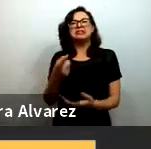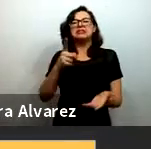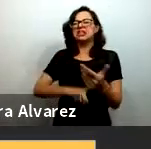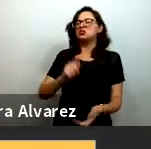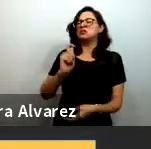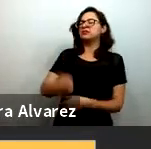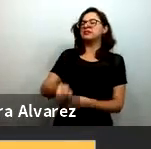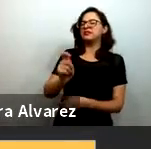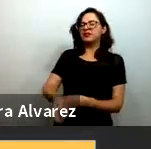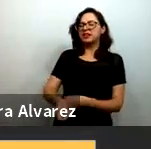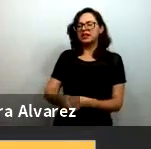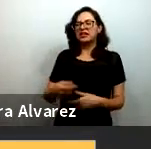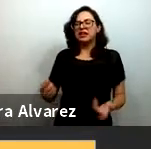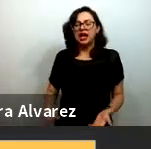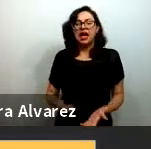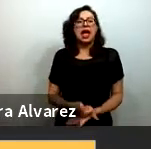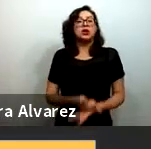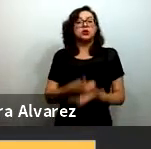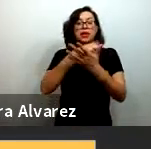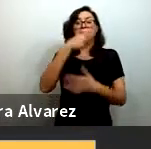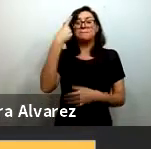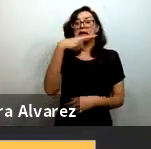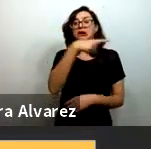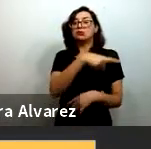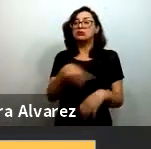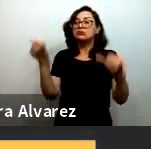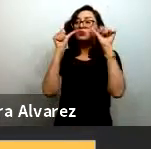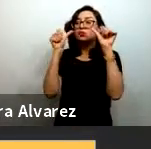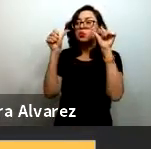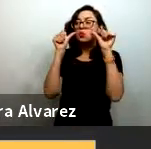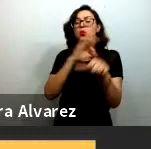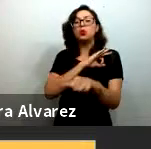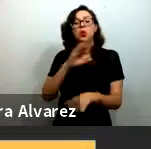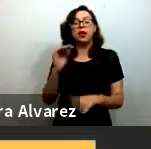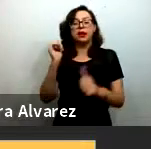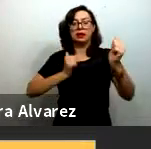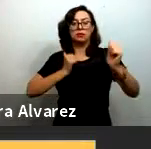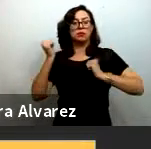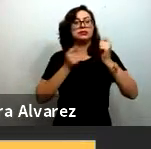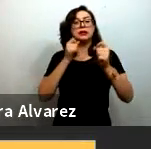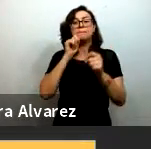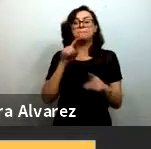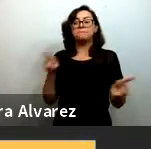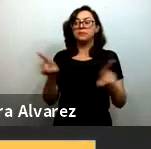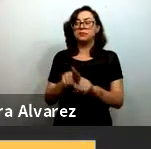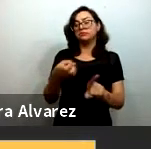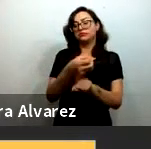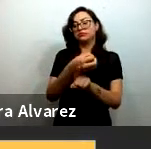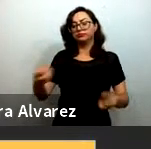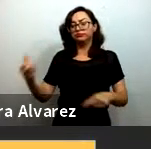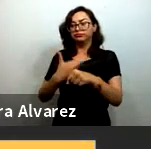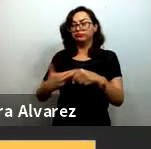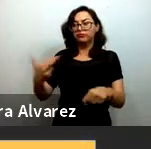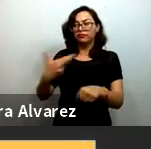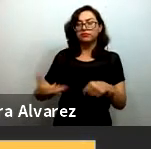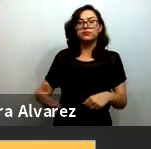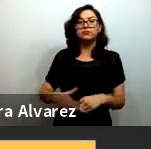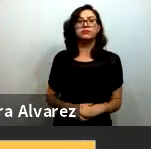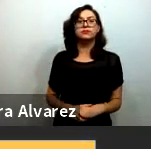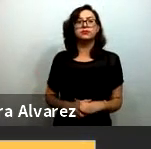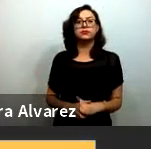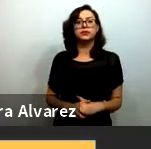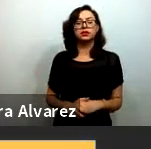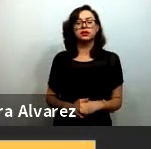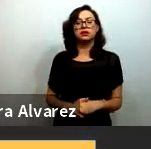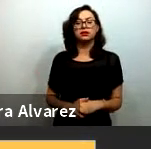esto puede ayudar a quienes nos están escuchando la estructuración de alianzas en este mismo sentido la iniciativa surge a partir